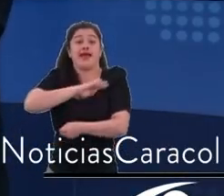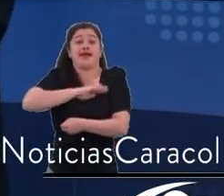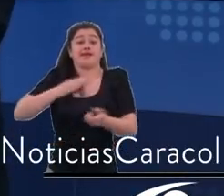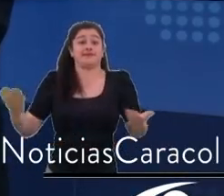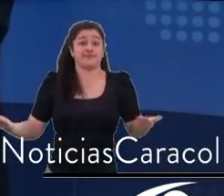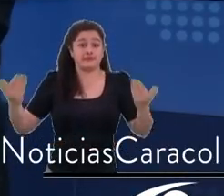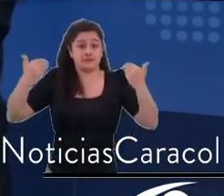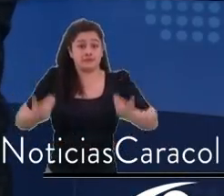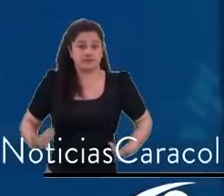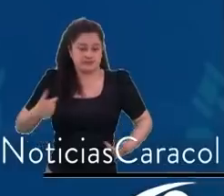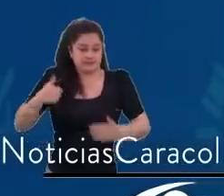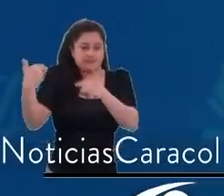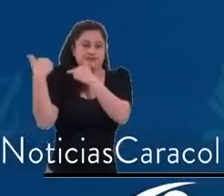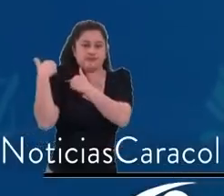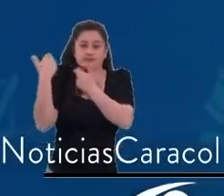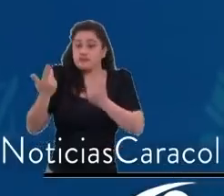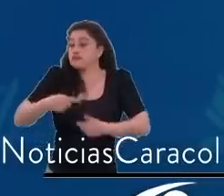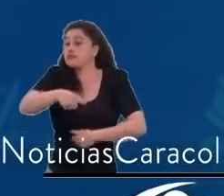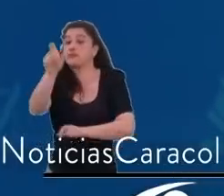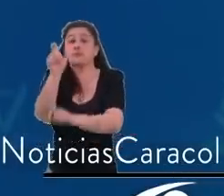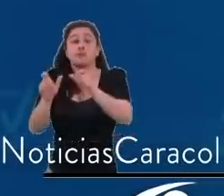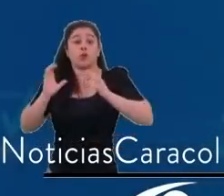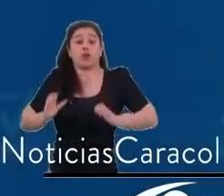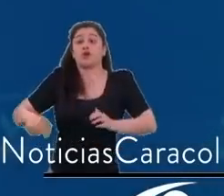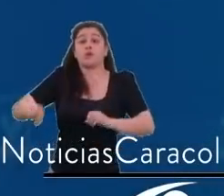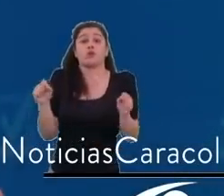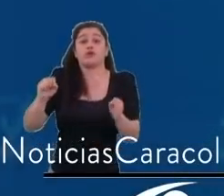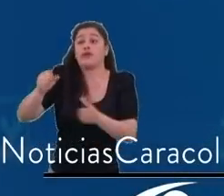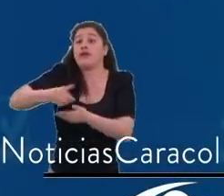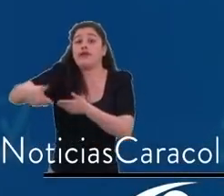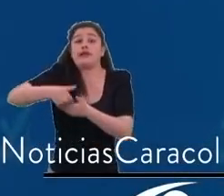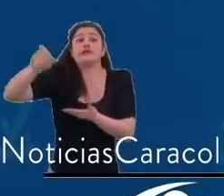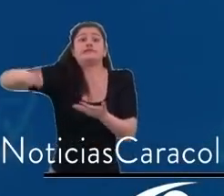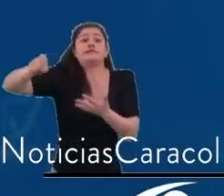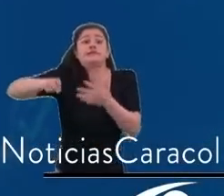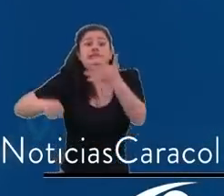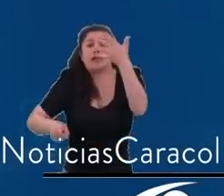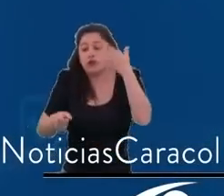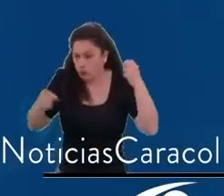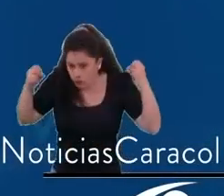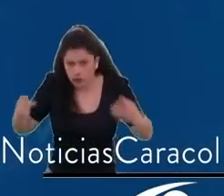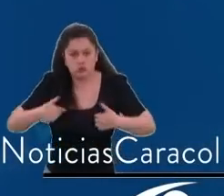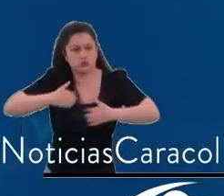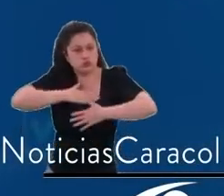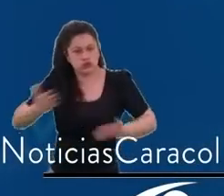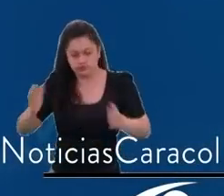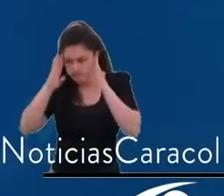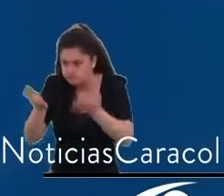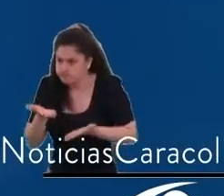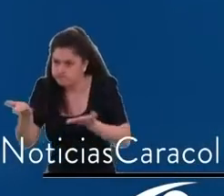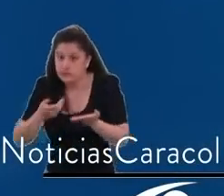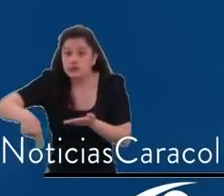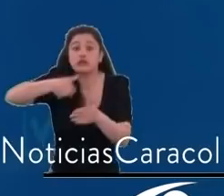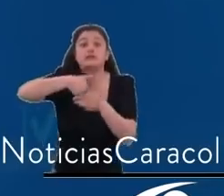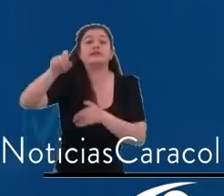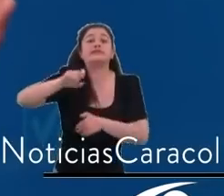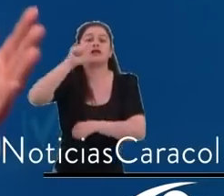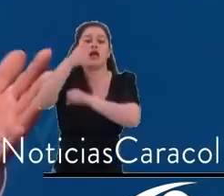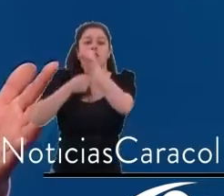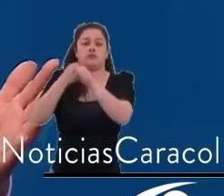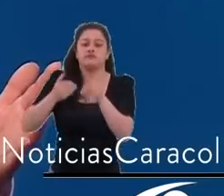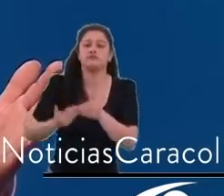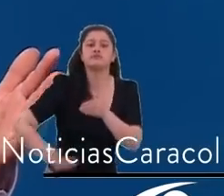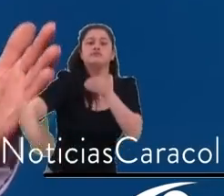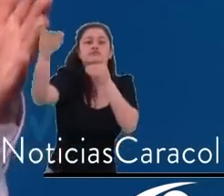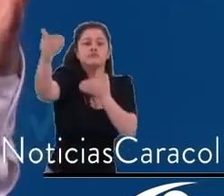nos ha pedido, que hemos discutido durante 10 años. Lo hemos hecho en los debates electorales, lo hemos hecho en los programas de gobierno. Llegó la hora de no